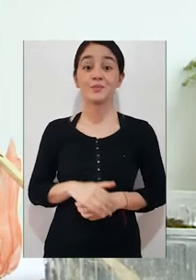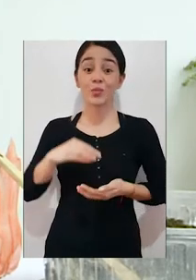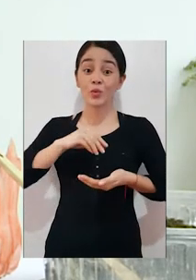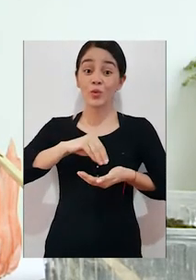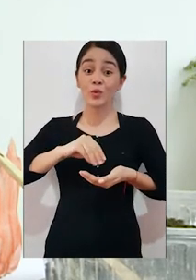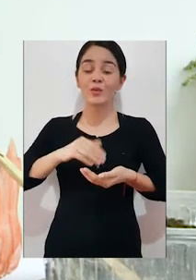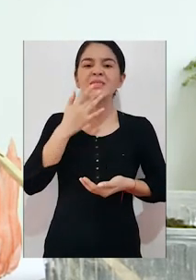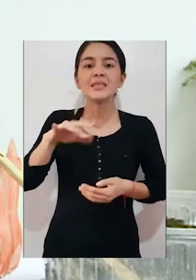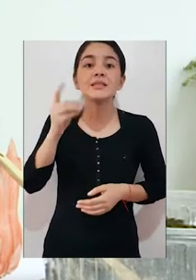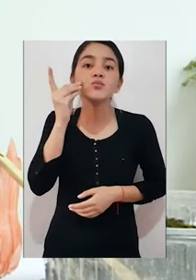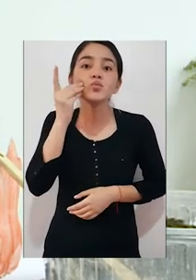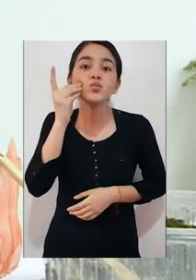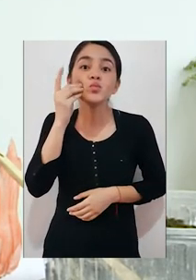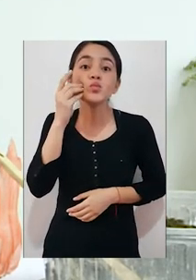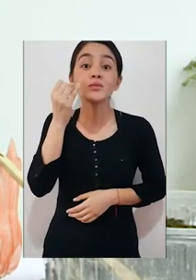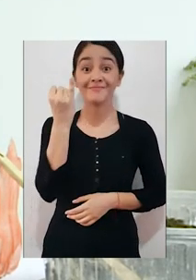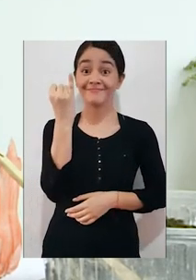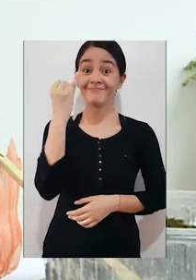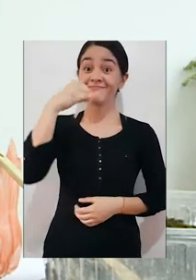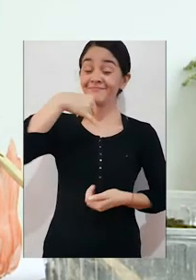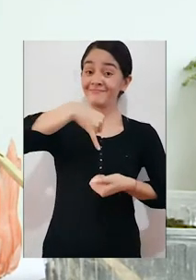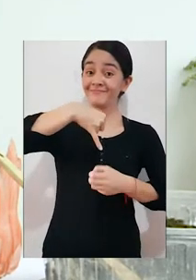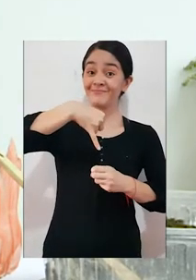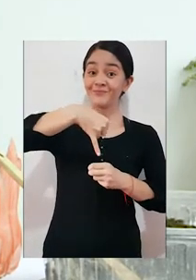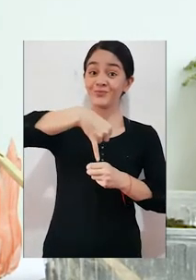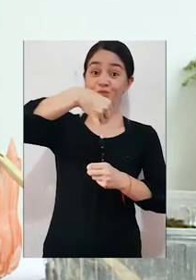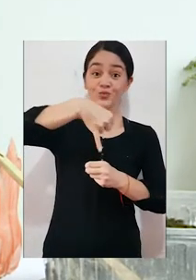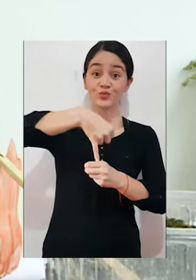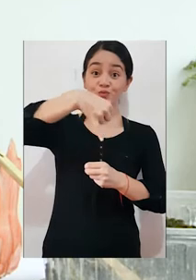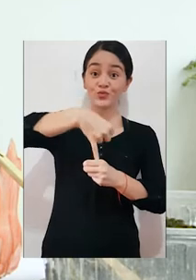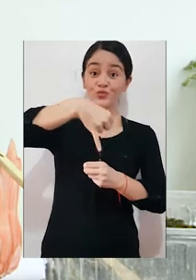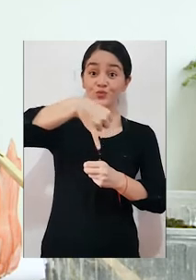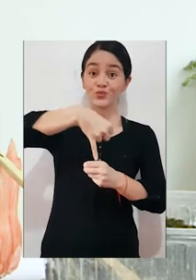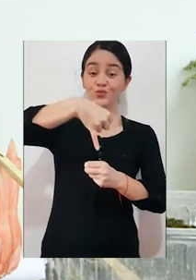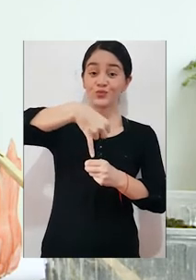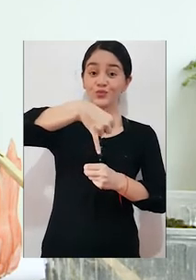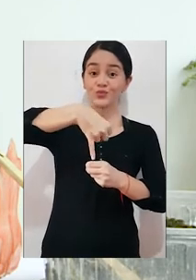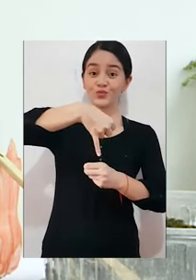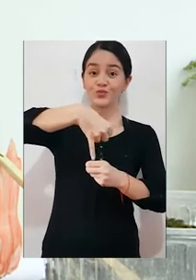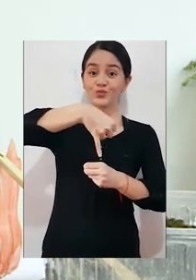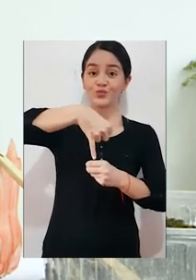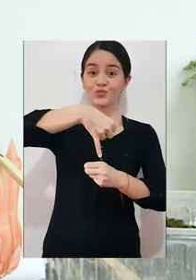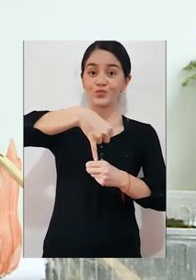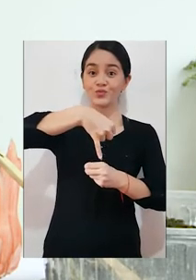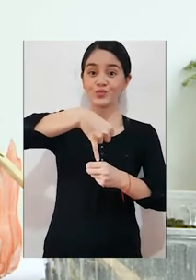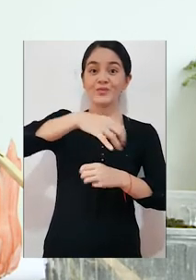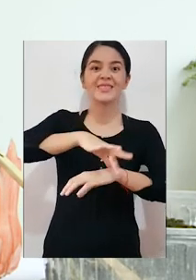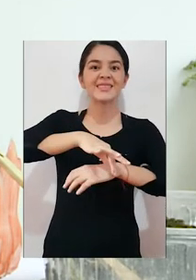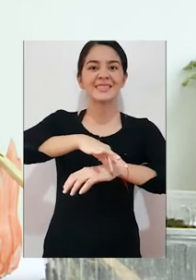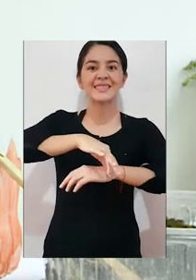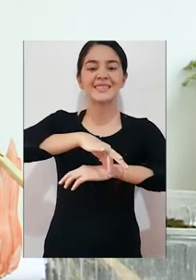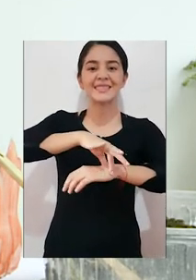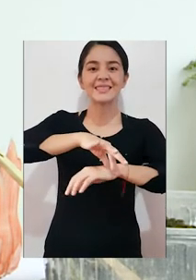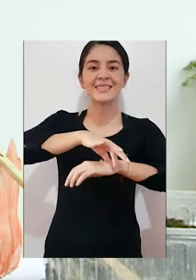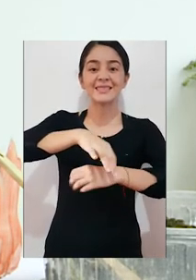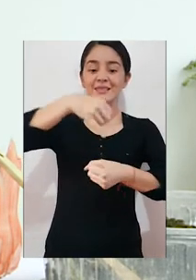nuestro chile dulce, con nuestro dedo meñique, vamos a hacer un pequeño orificio donde está la tierra,